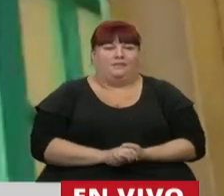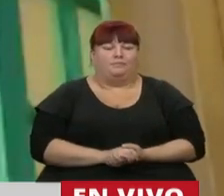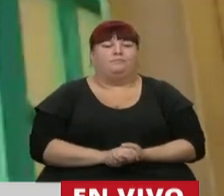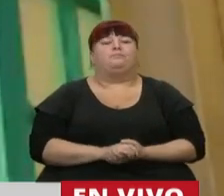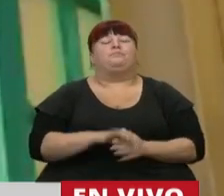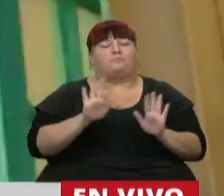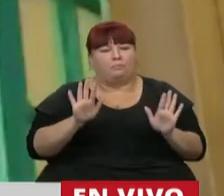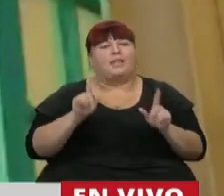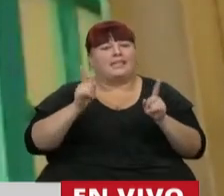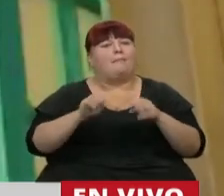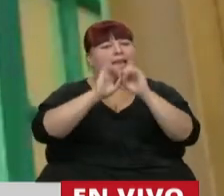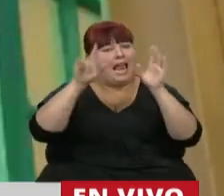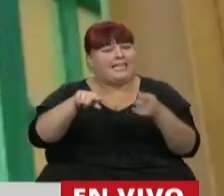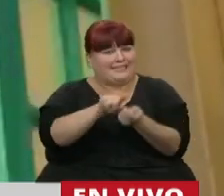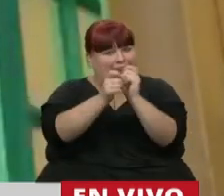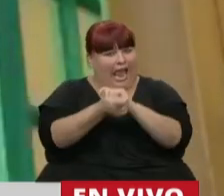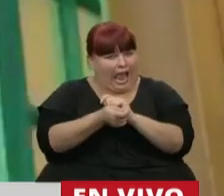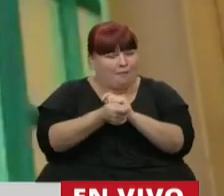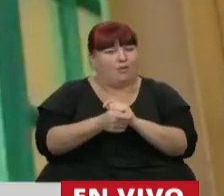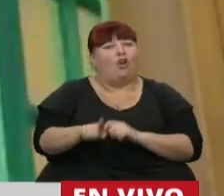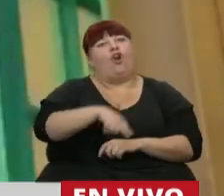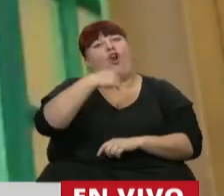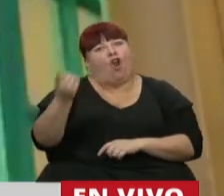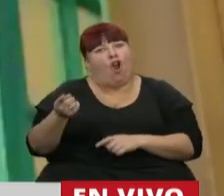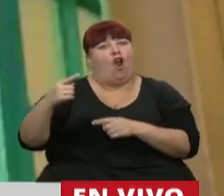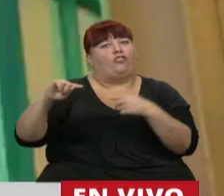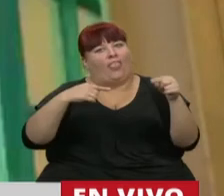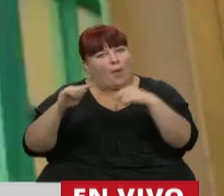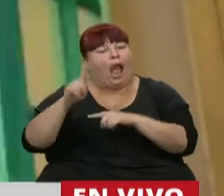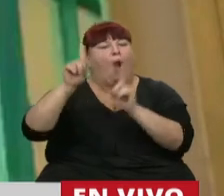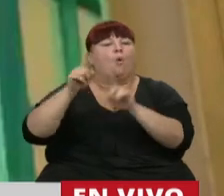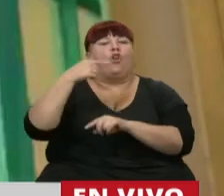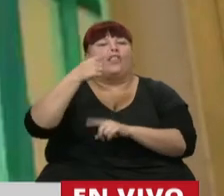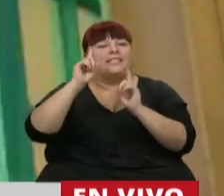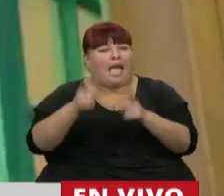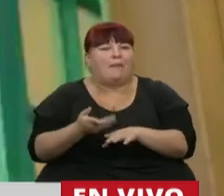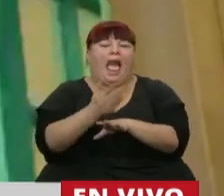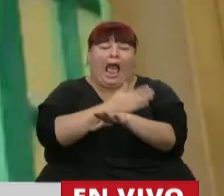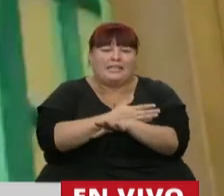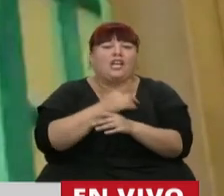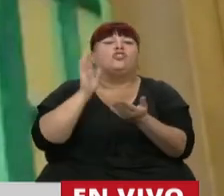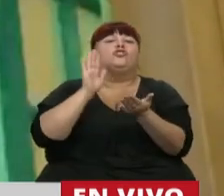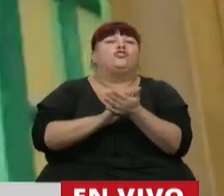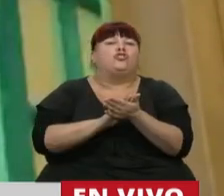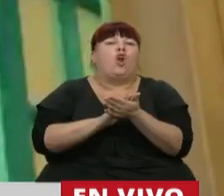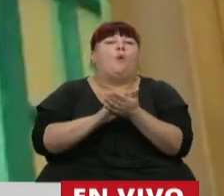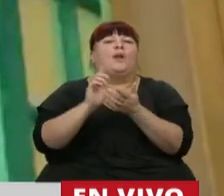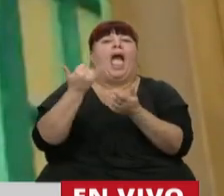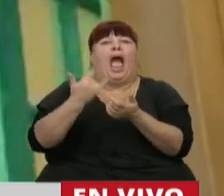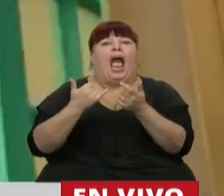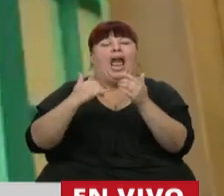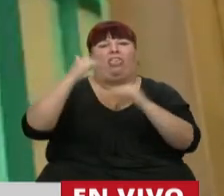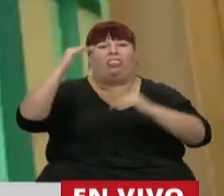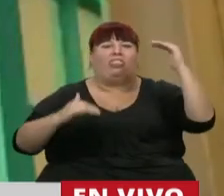Ahora bien, está claro también que con esta modificación abrimos otra discusión y ya otros mencionaron también previamente que tiene que ver con la brecha digital